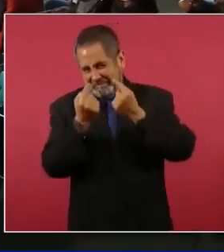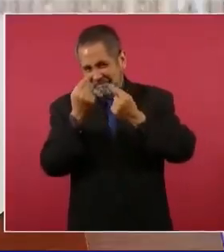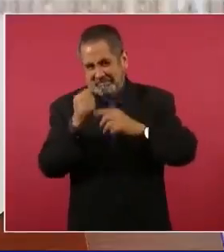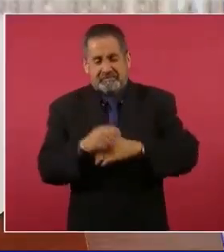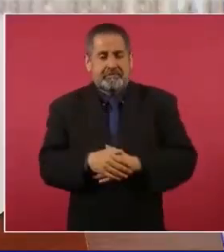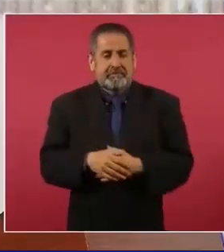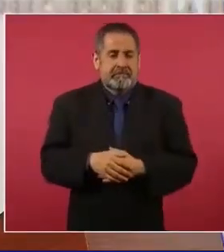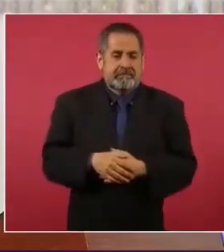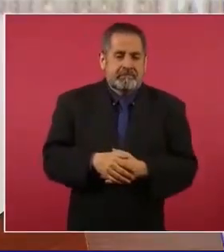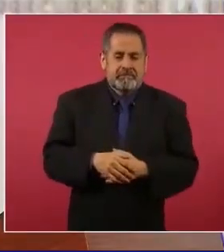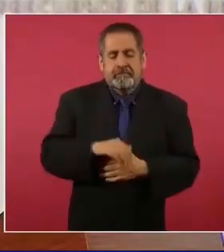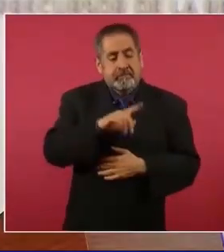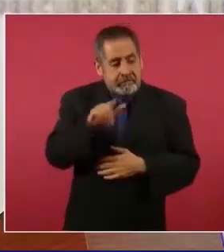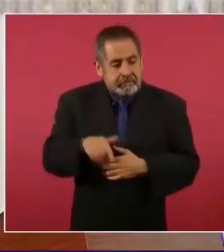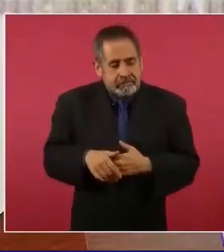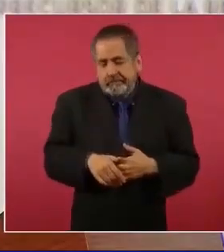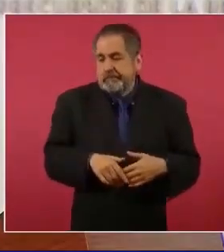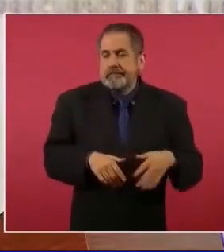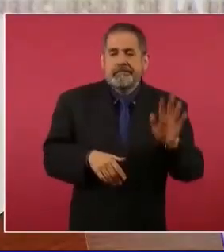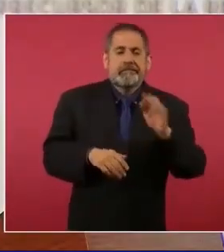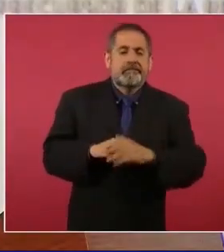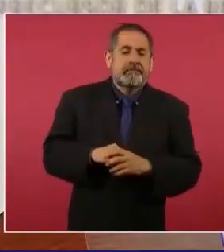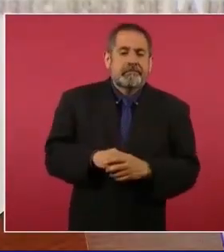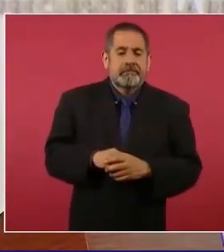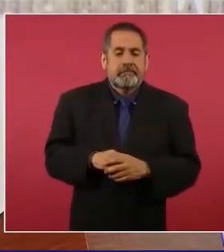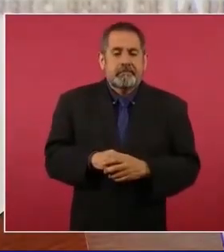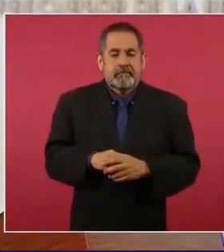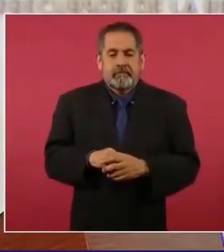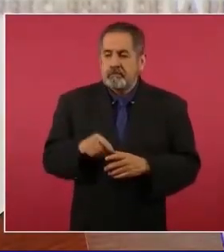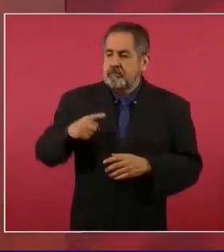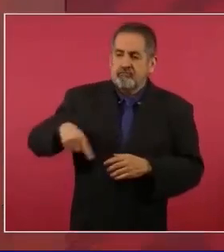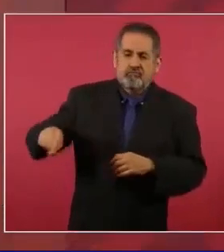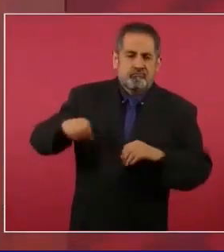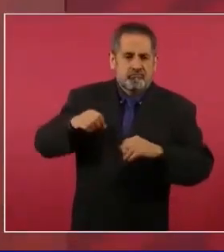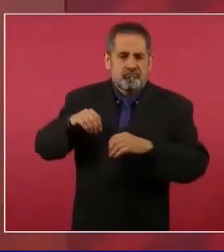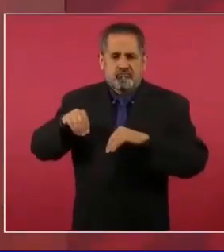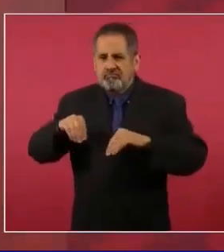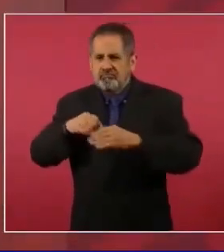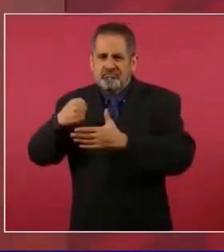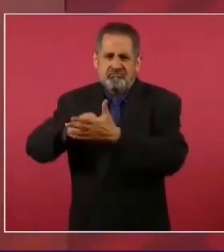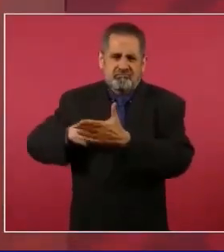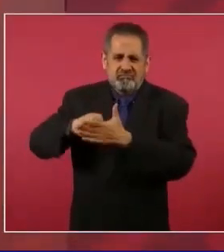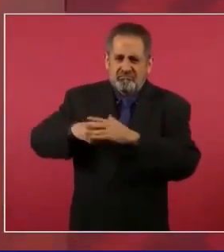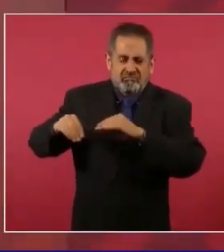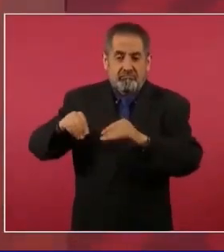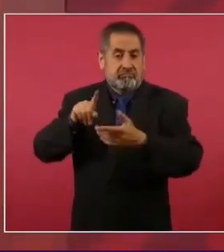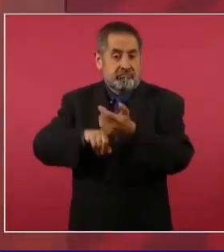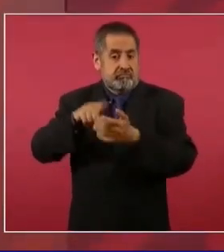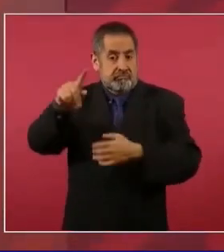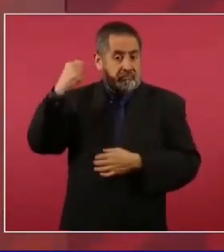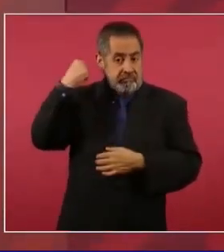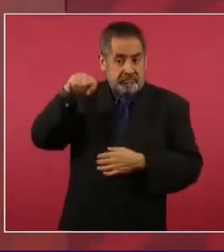Ya después, cuando hacíamos un movimiento, cuando estábamos en la oposición en Tabasco,